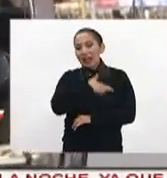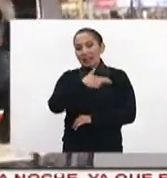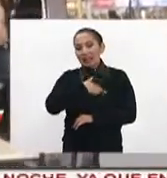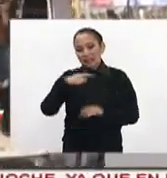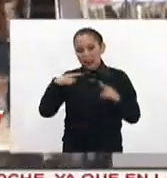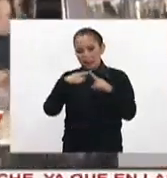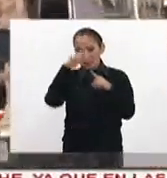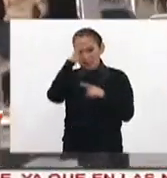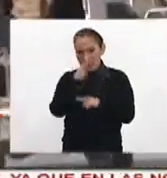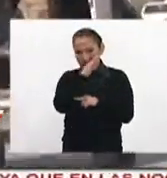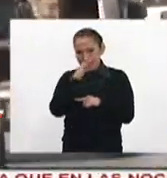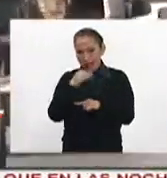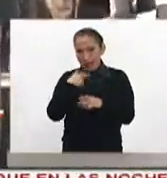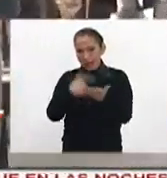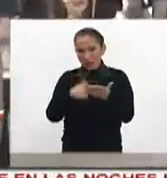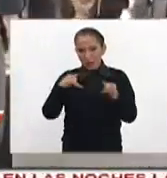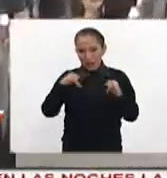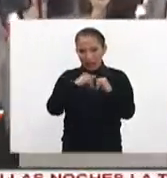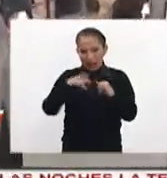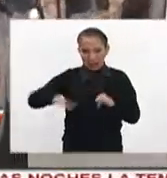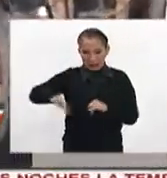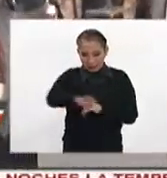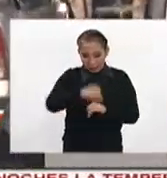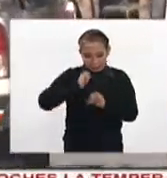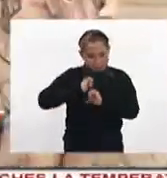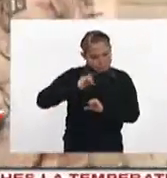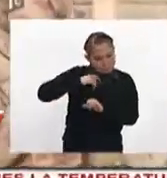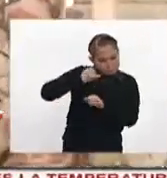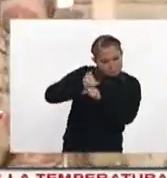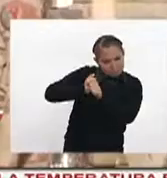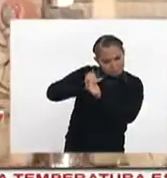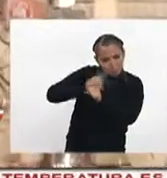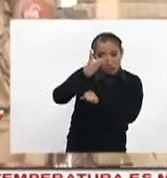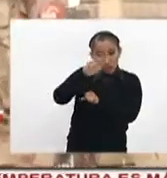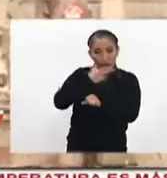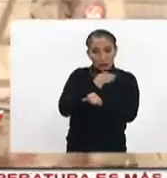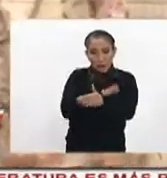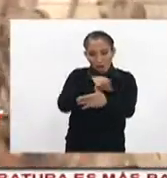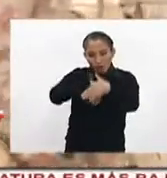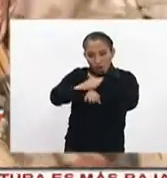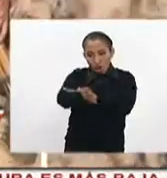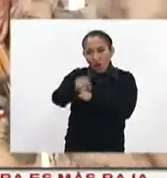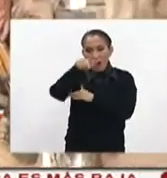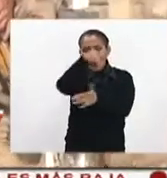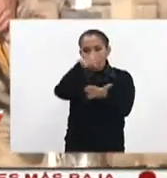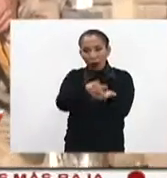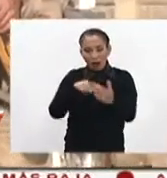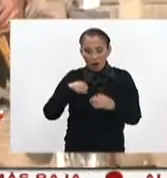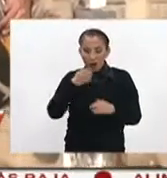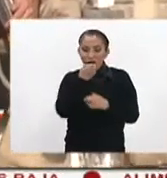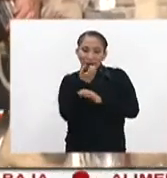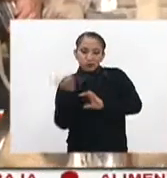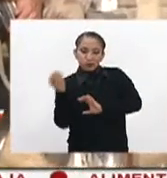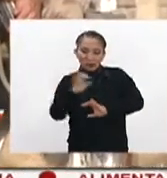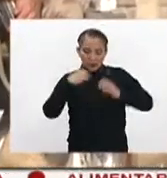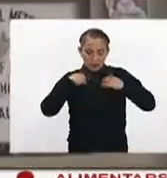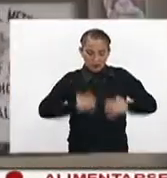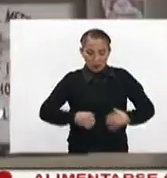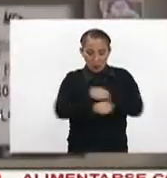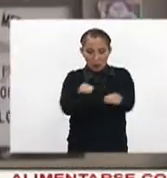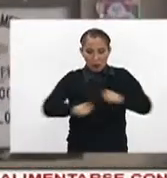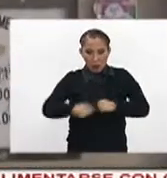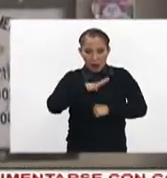dominical en una iglesia. De acuerdo con las autoridades locales, al menos dos hombres aparecieron en el lugar con granadas y chalecos